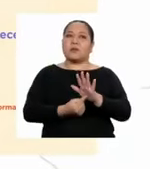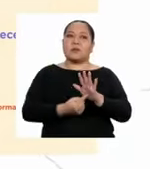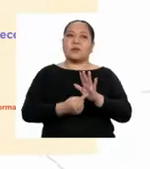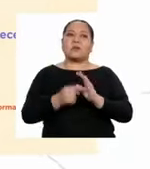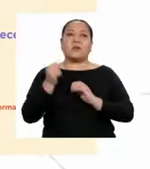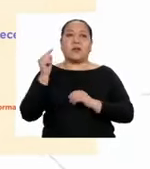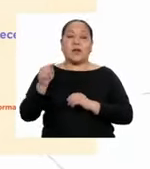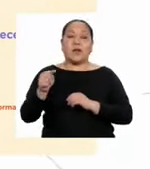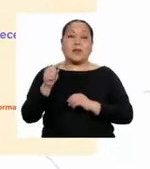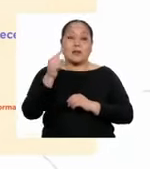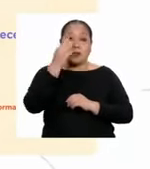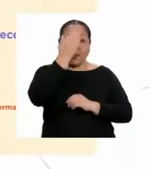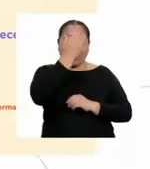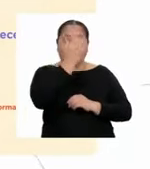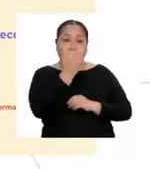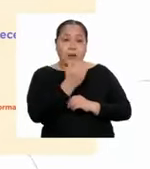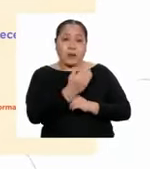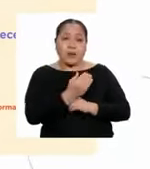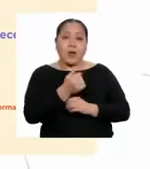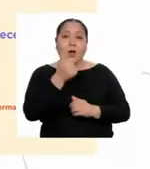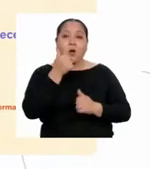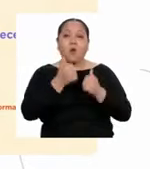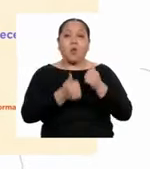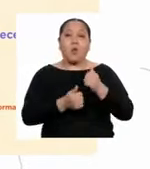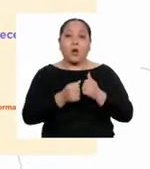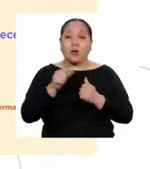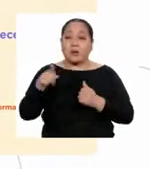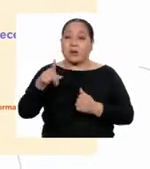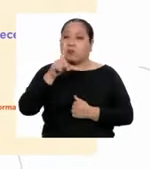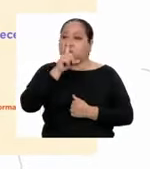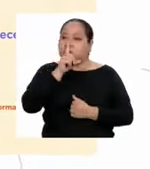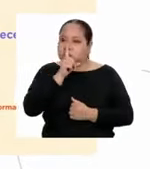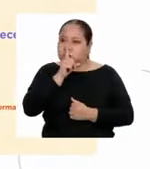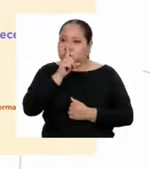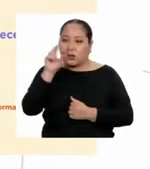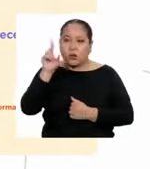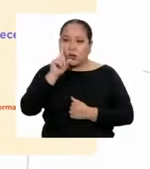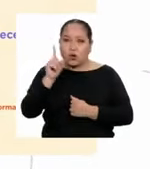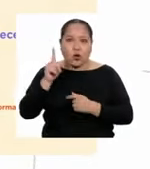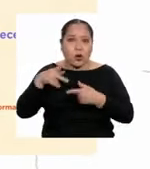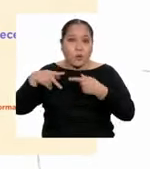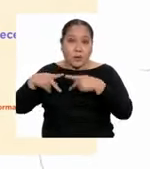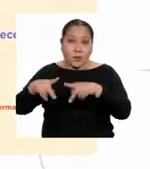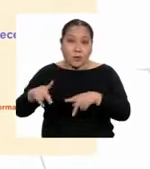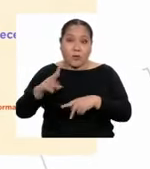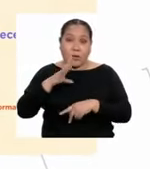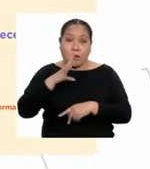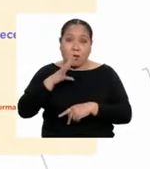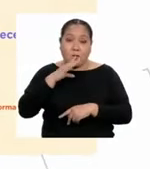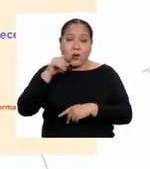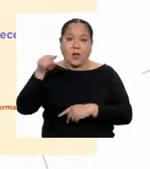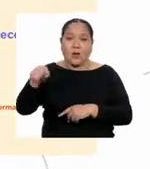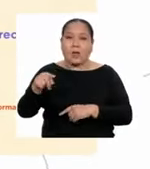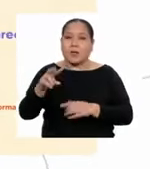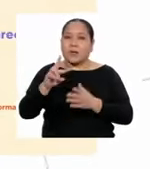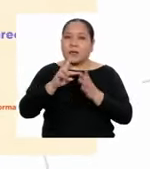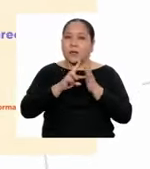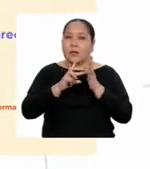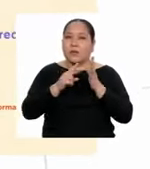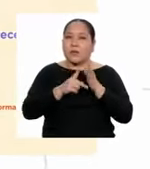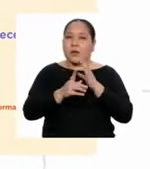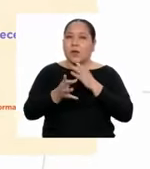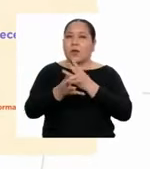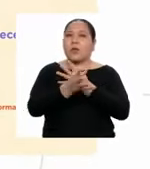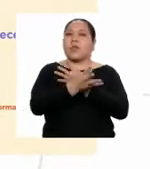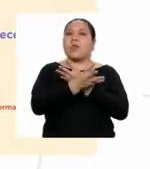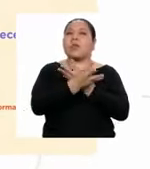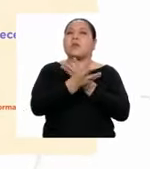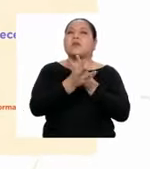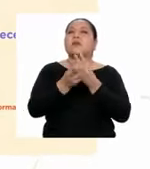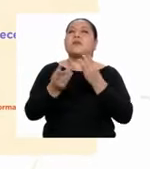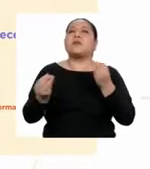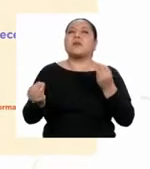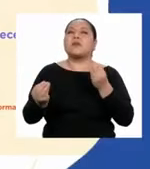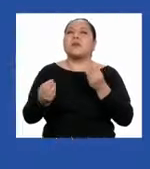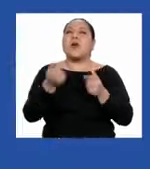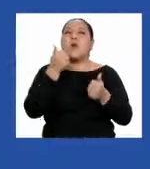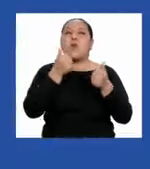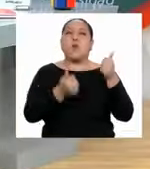este elemento si es condenado al silencio, entonces se marchitaría y